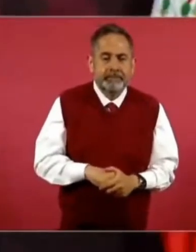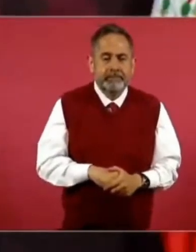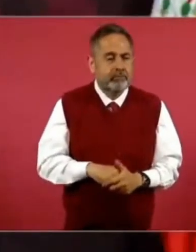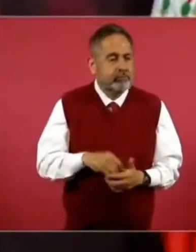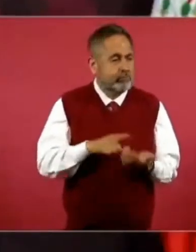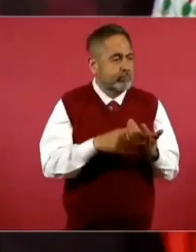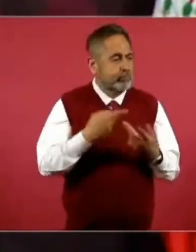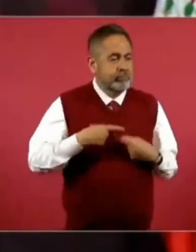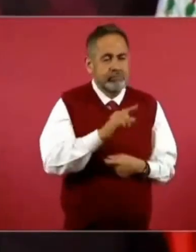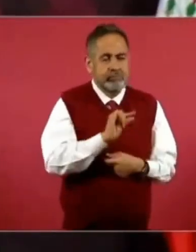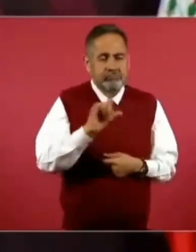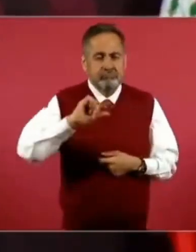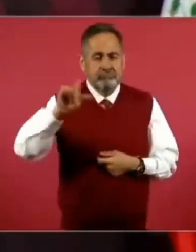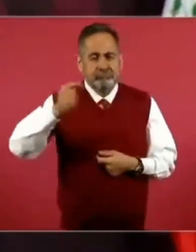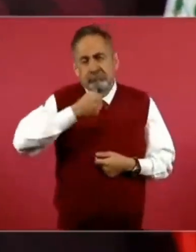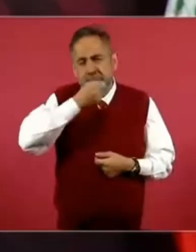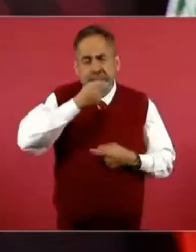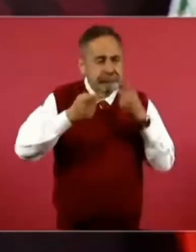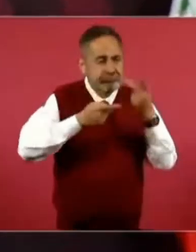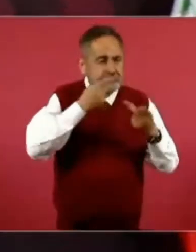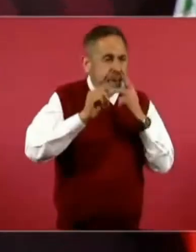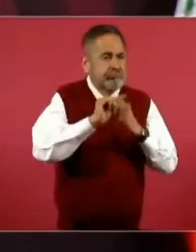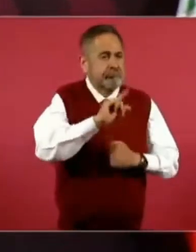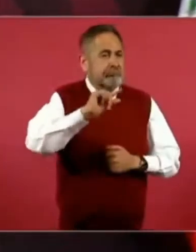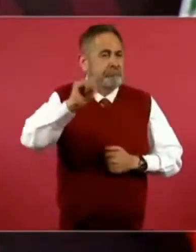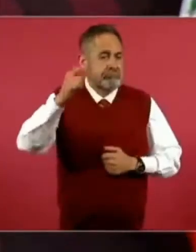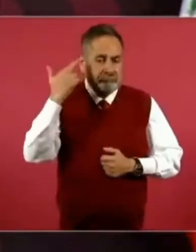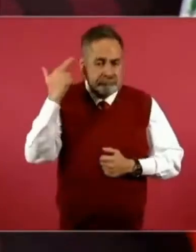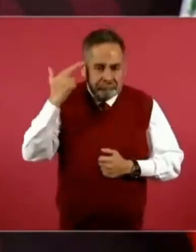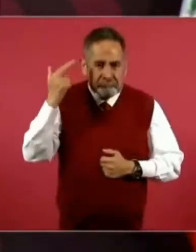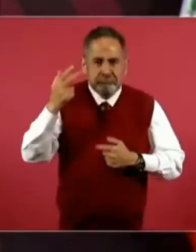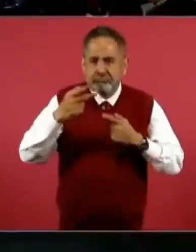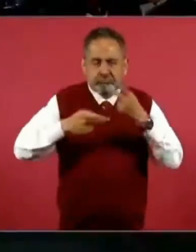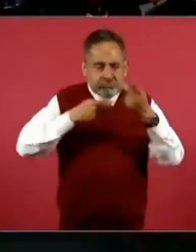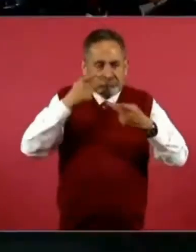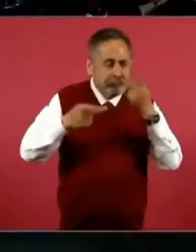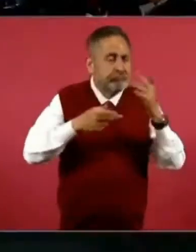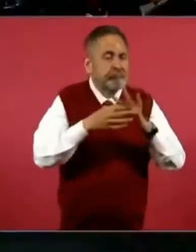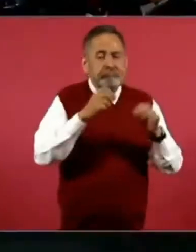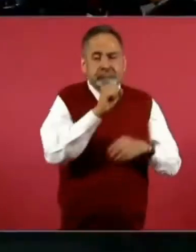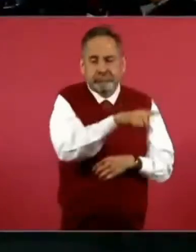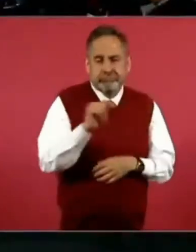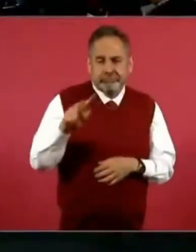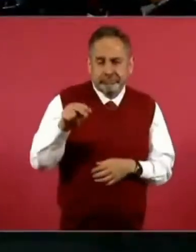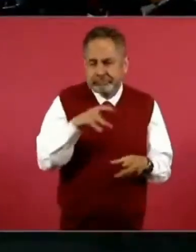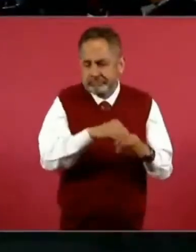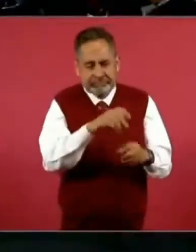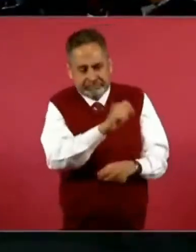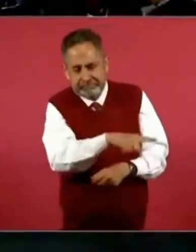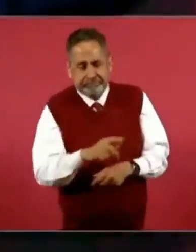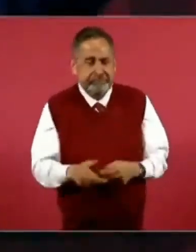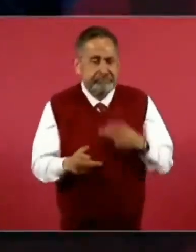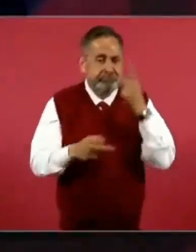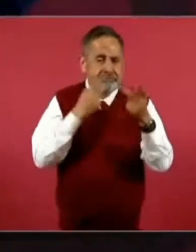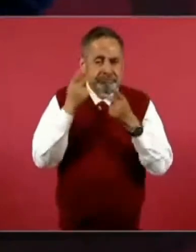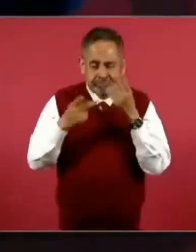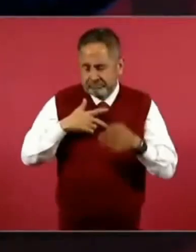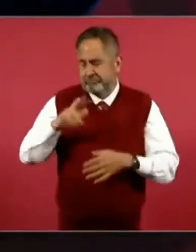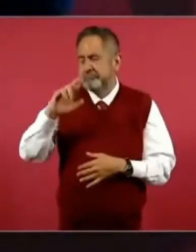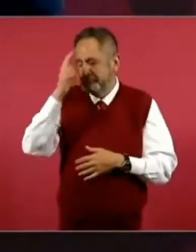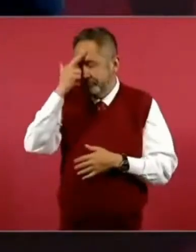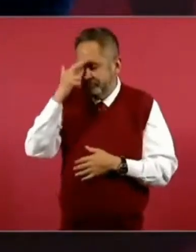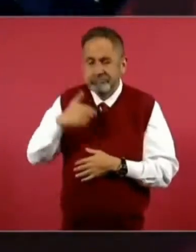famosos conductores de radio y de televisión, ahí me acuerdo